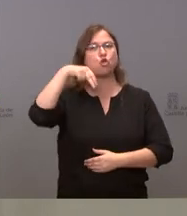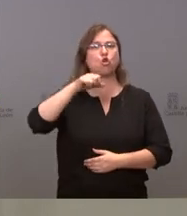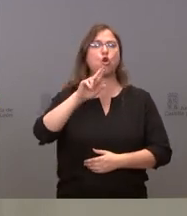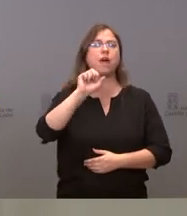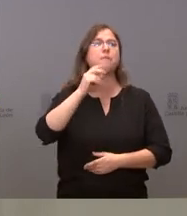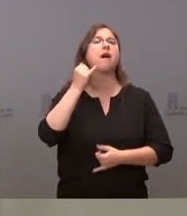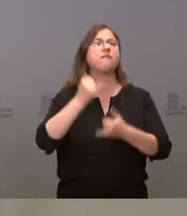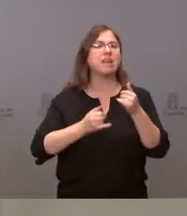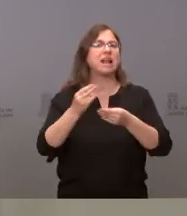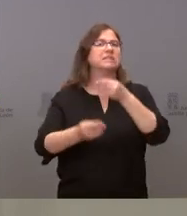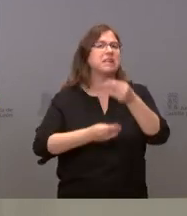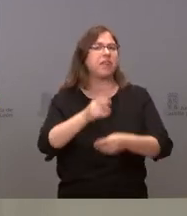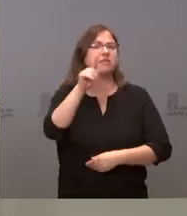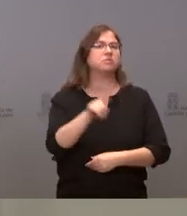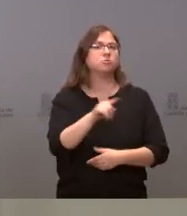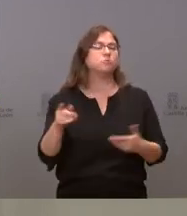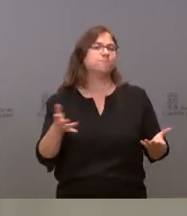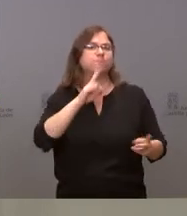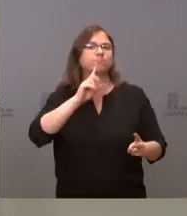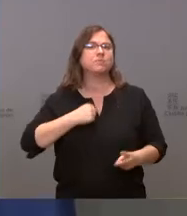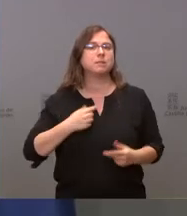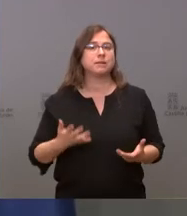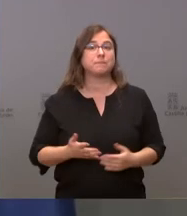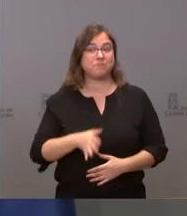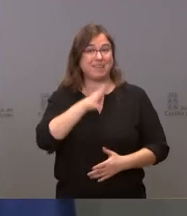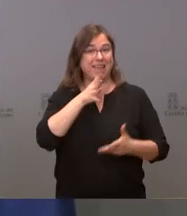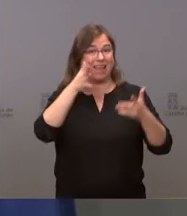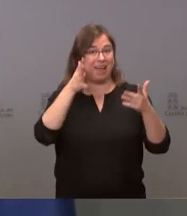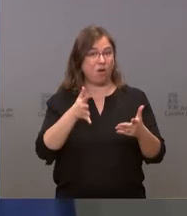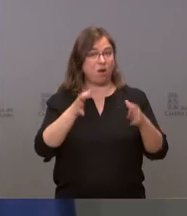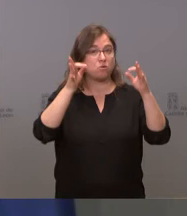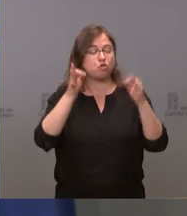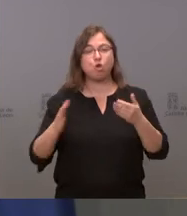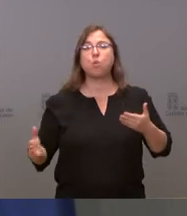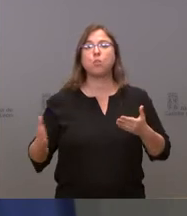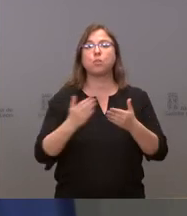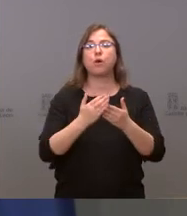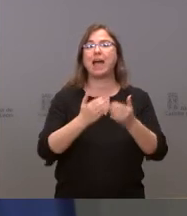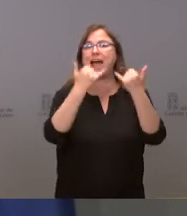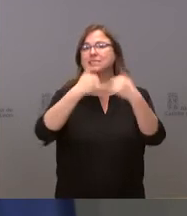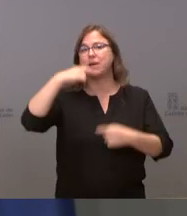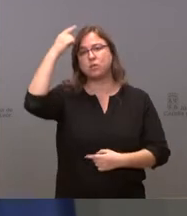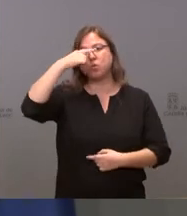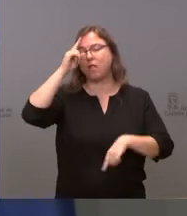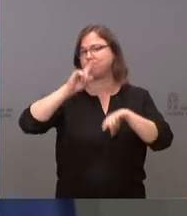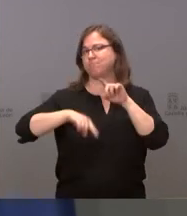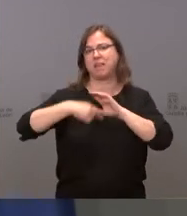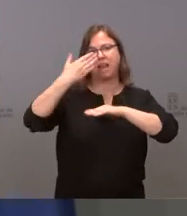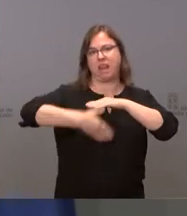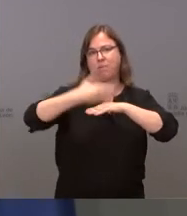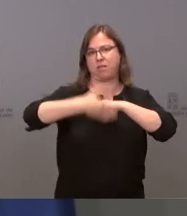desarrollar? ¿Qué nos puede decir? En este momento todas las actividades culturales están sometidas a las restricciones